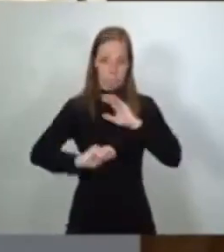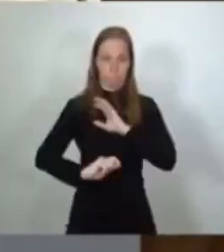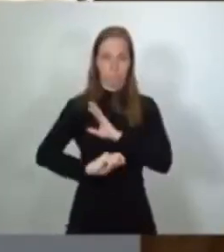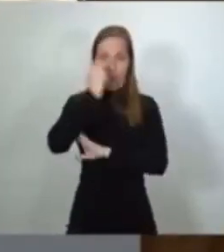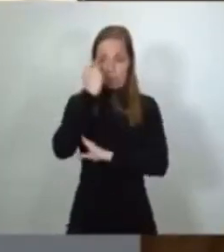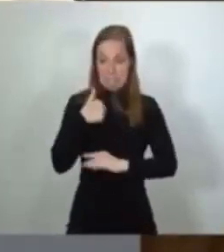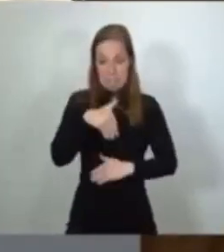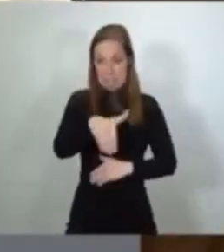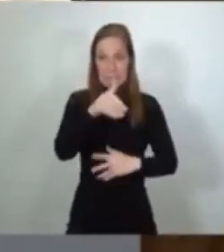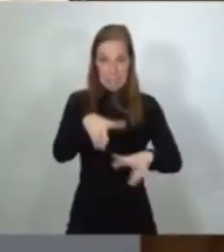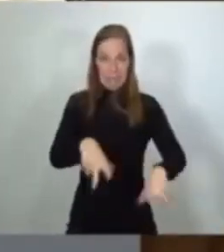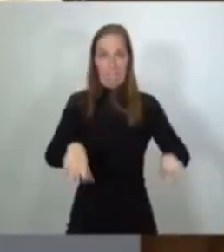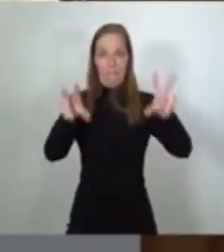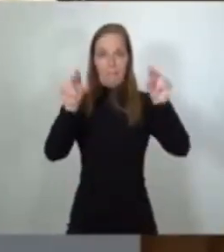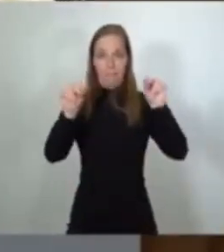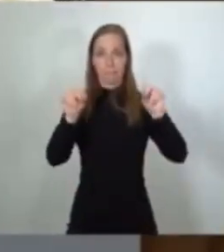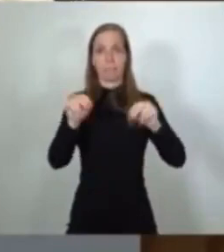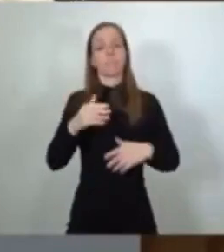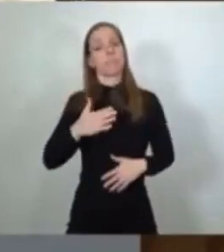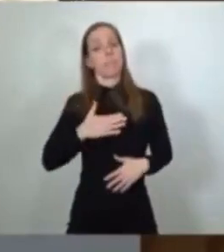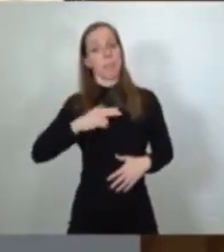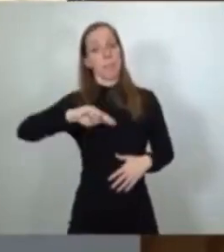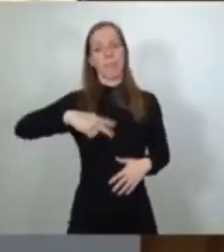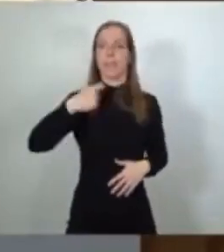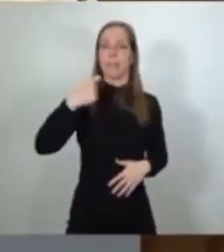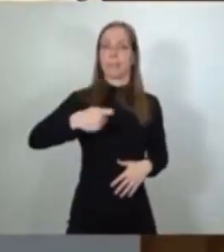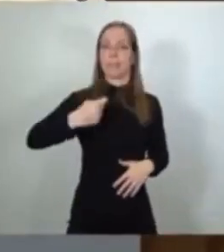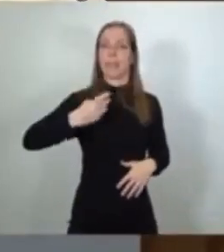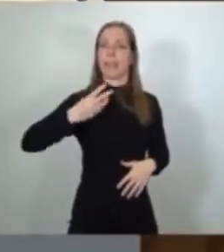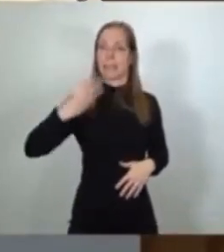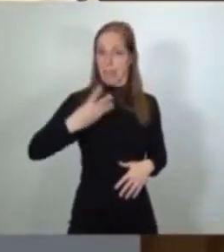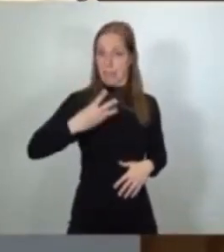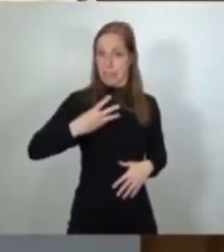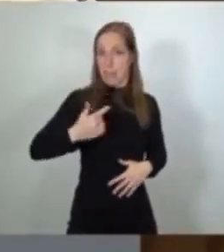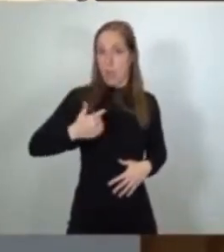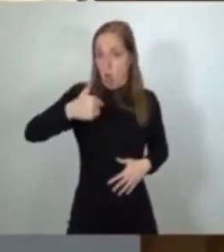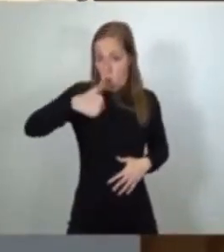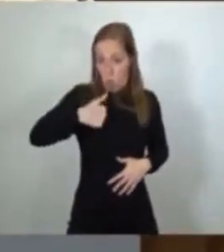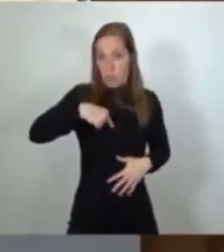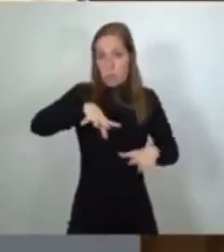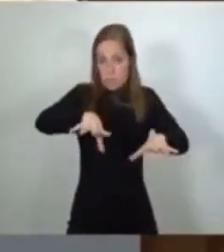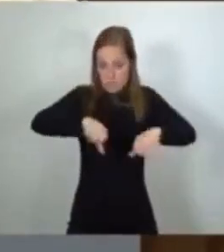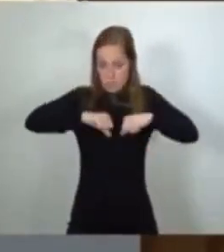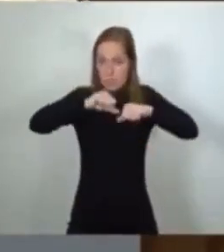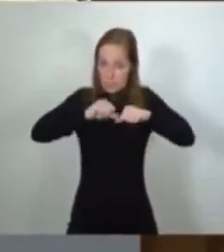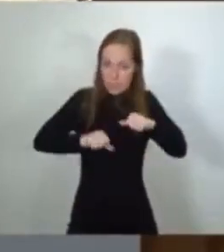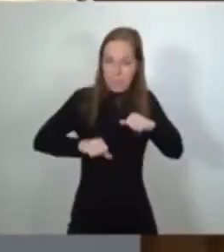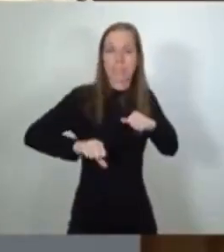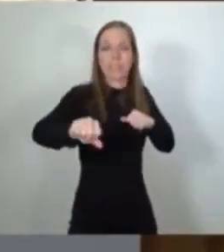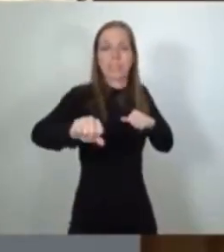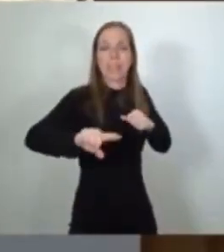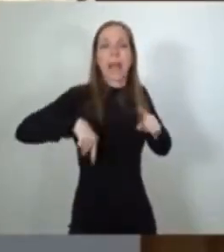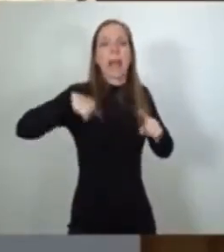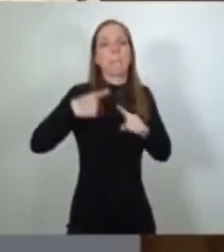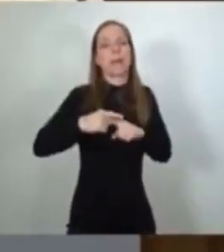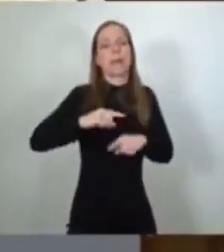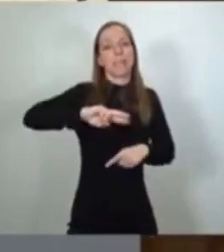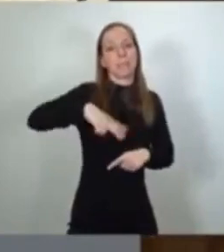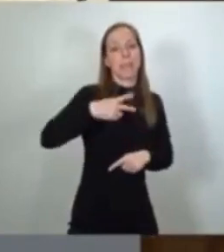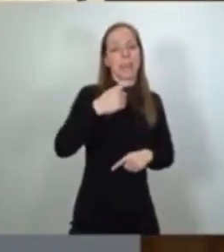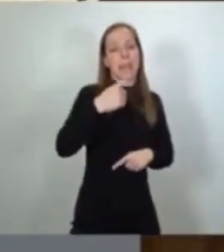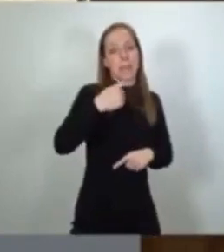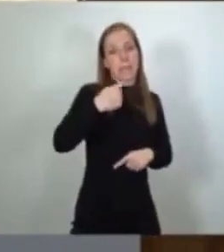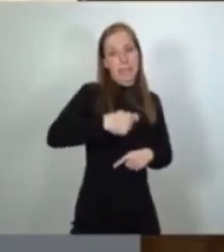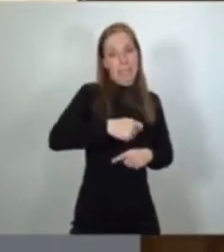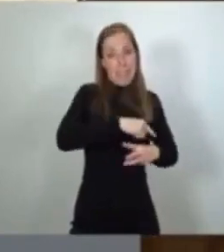cabo ya. Esta vicepresidencia tercera, que desde hoy ostento, se suma a otras tres vicepresidencias del